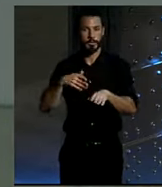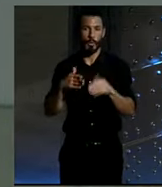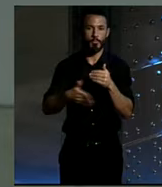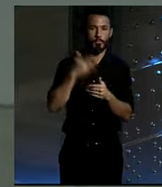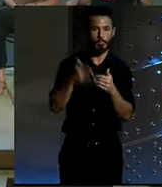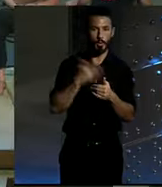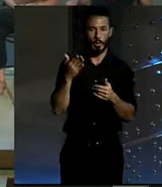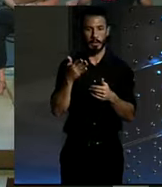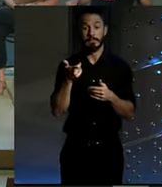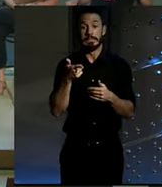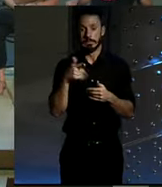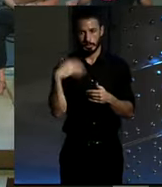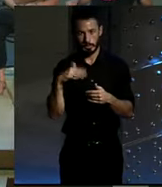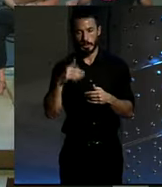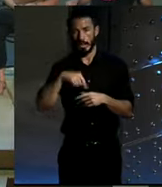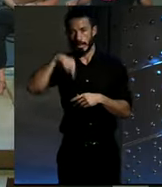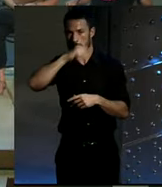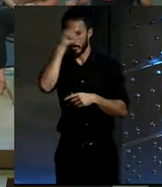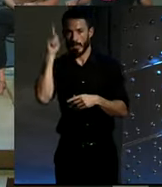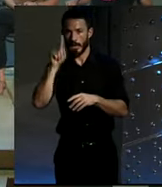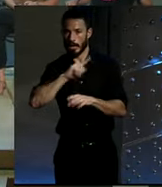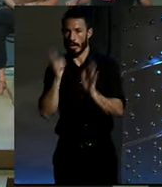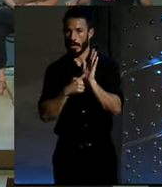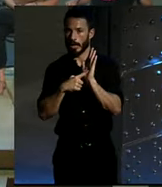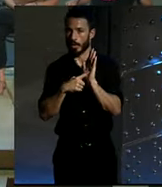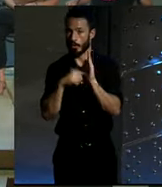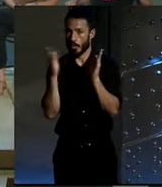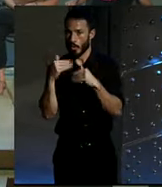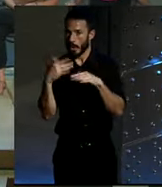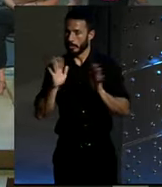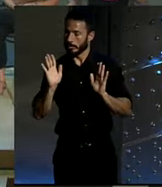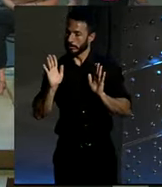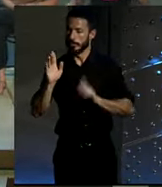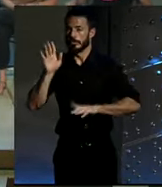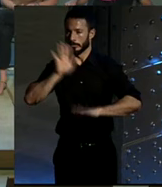porque en Madrid hay un vacío legal con el tema. sea, que... Ah, vaya. Vaya por Dios. Martianos.